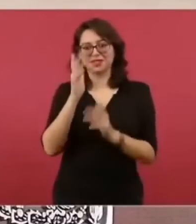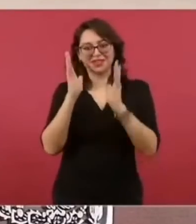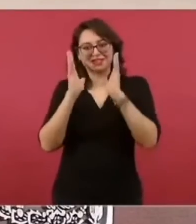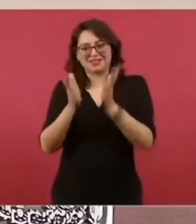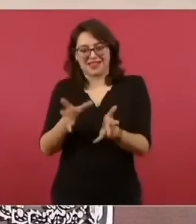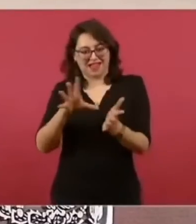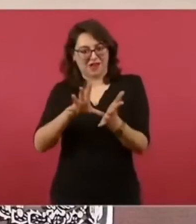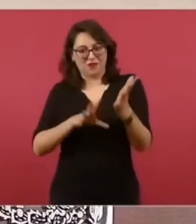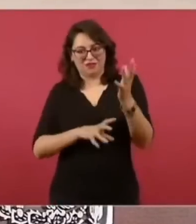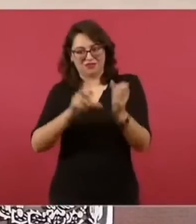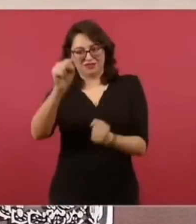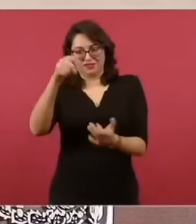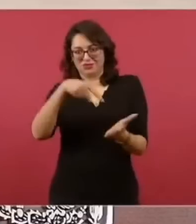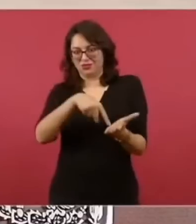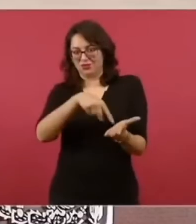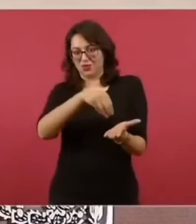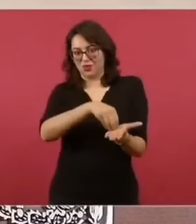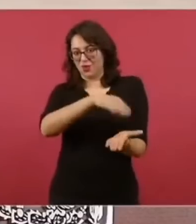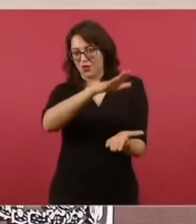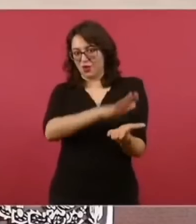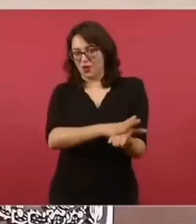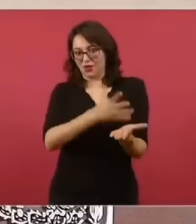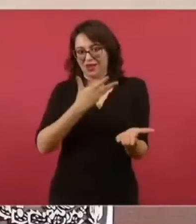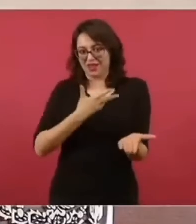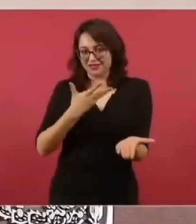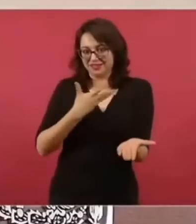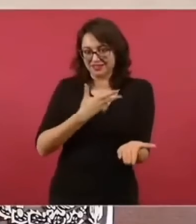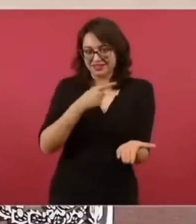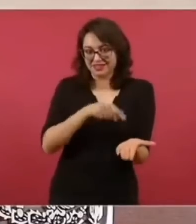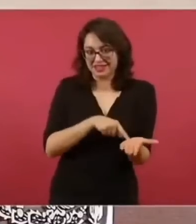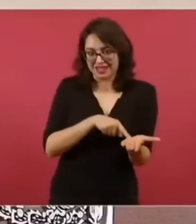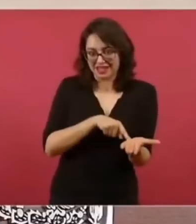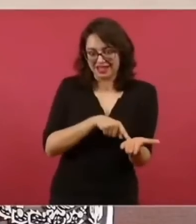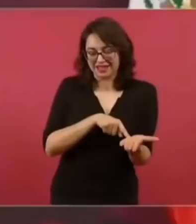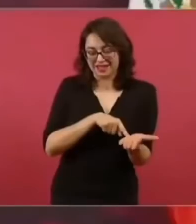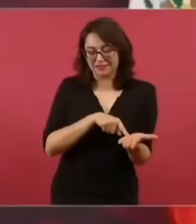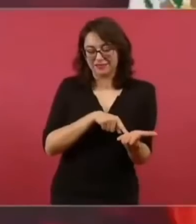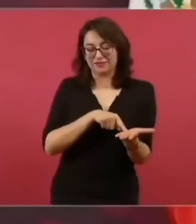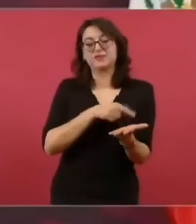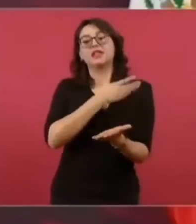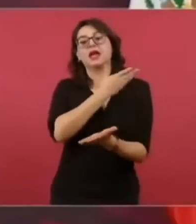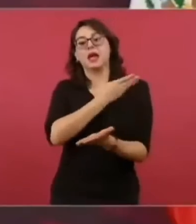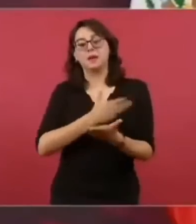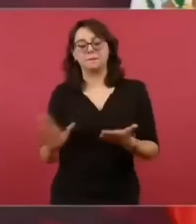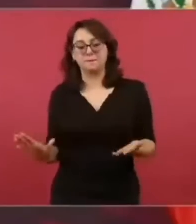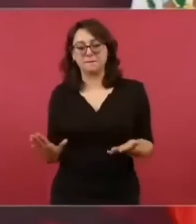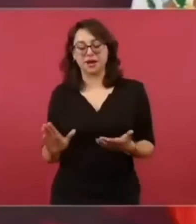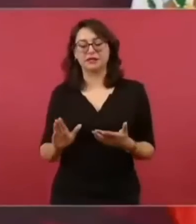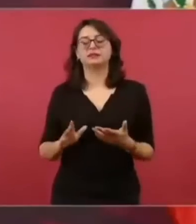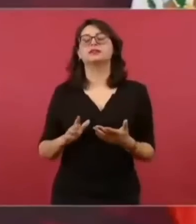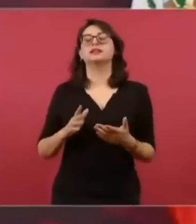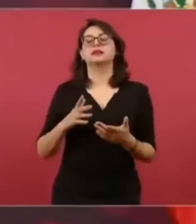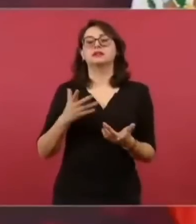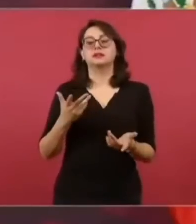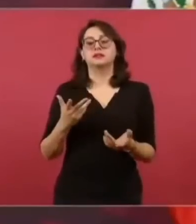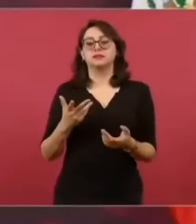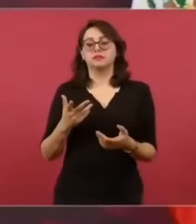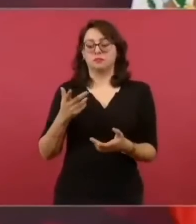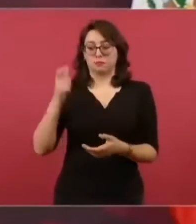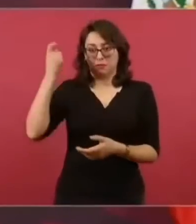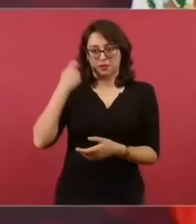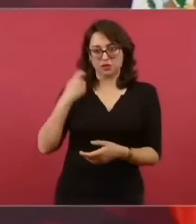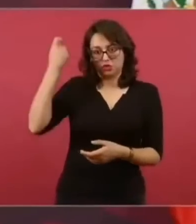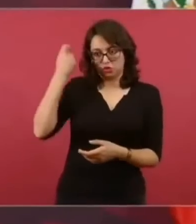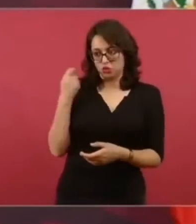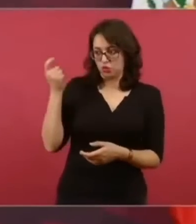logramos que en un transitorio de la Constitución se estableciera